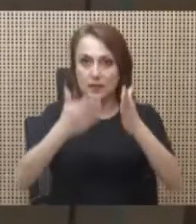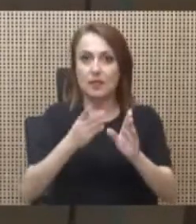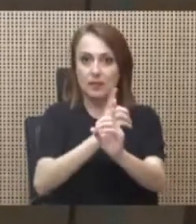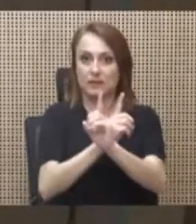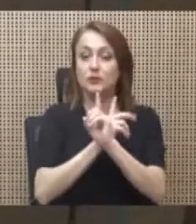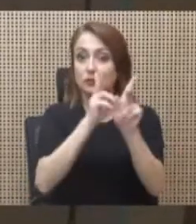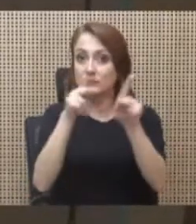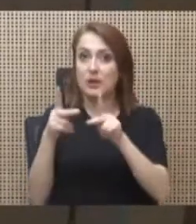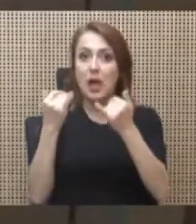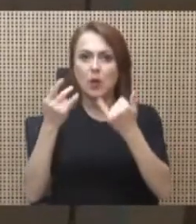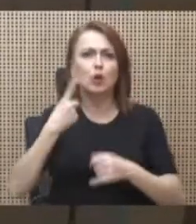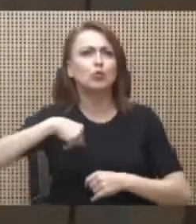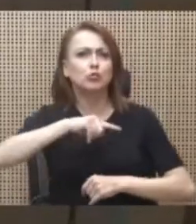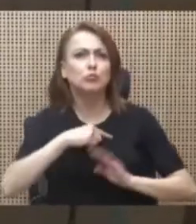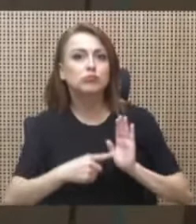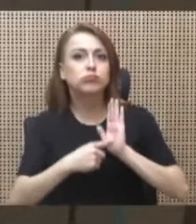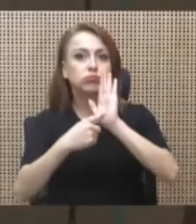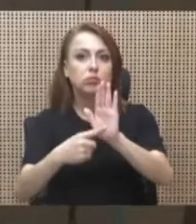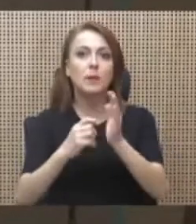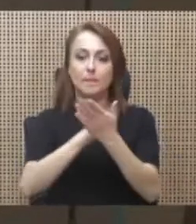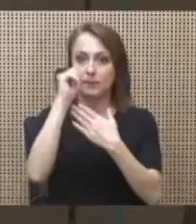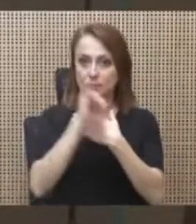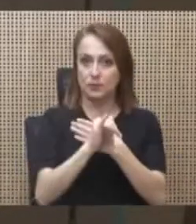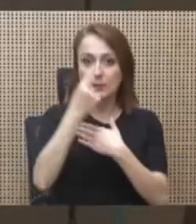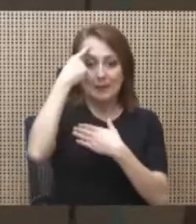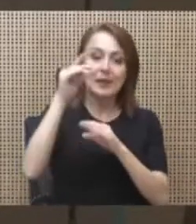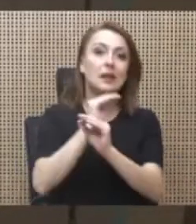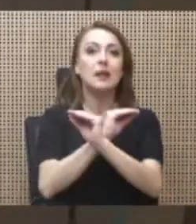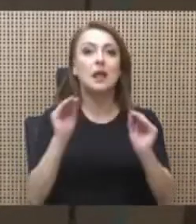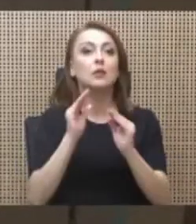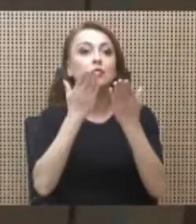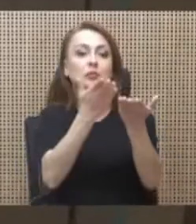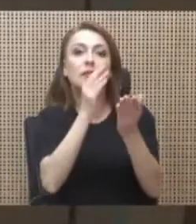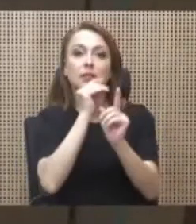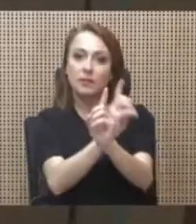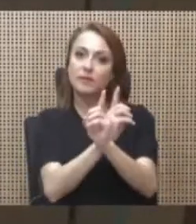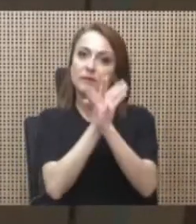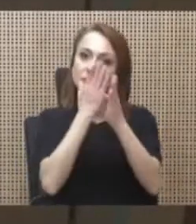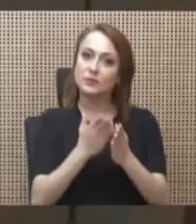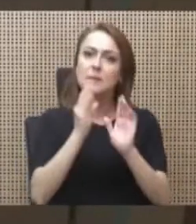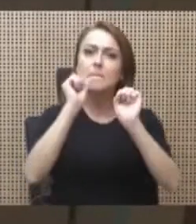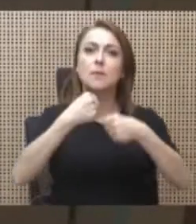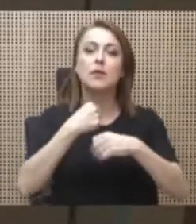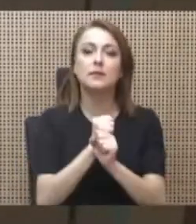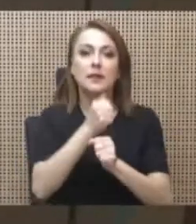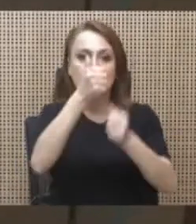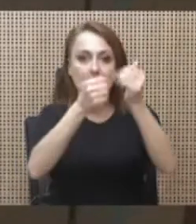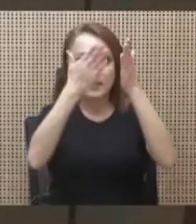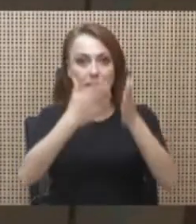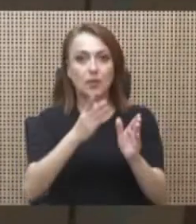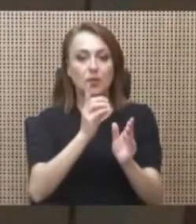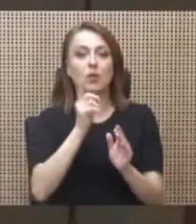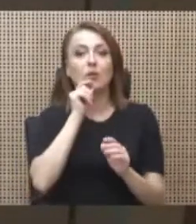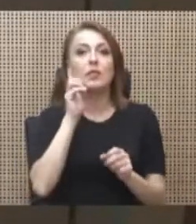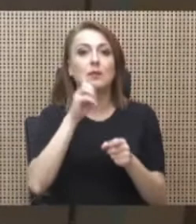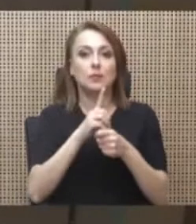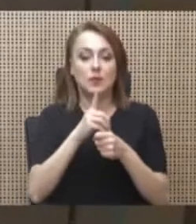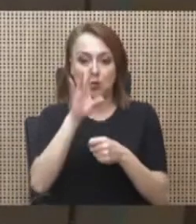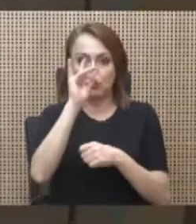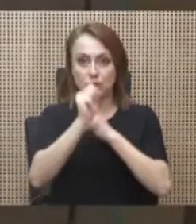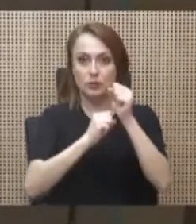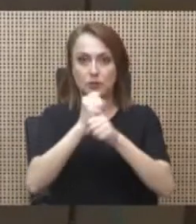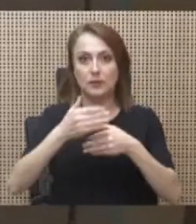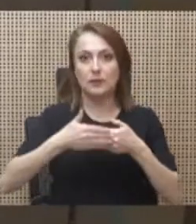los habitantes. Ahora nosotros presentaremos un proyecto para que nadie que ostente la Defensoría pueda ser candidato a diputado hasta ocho años después